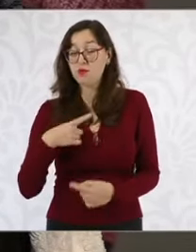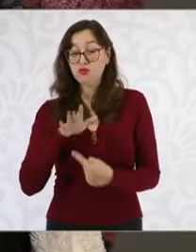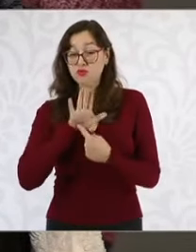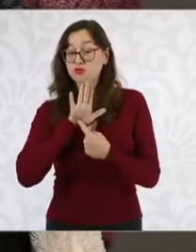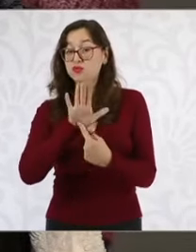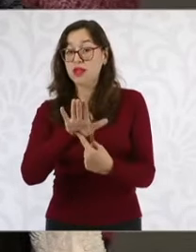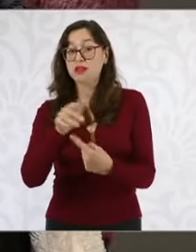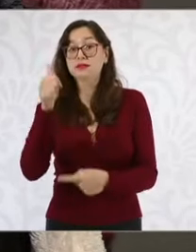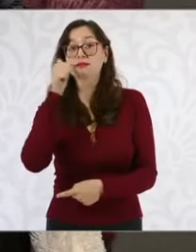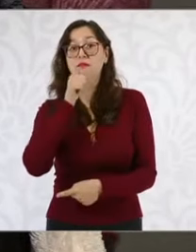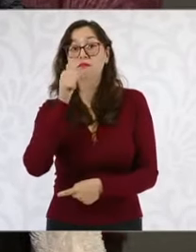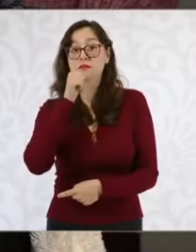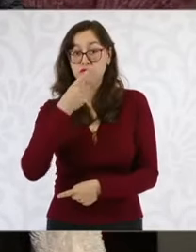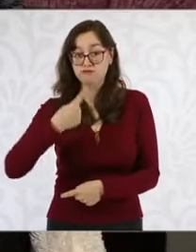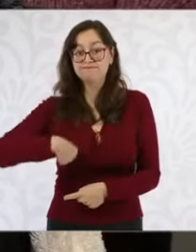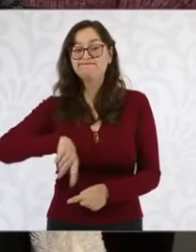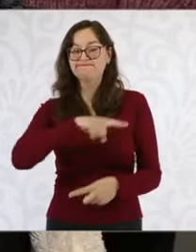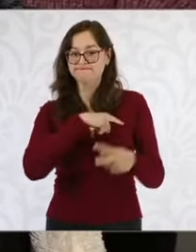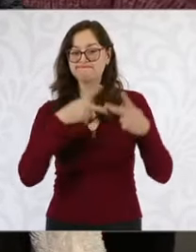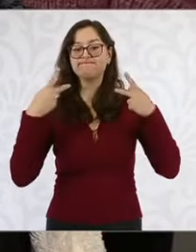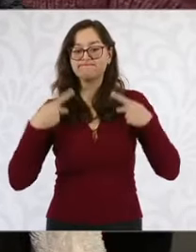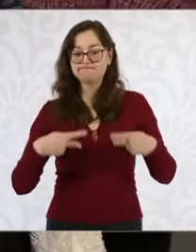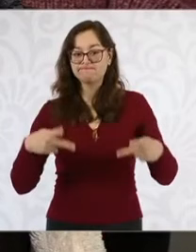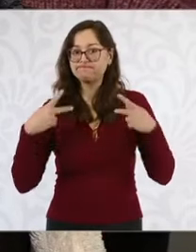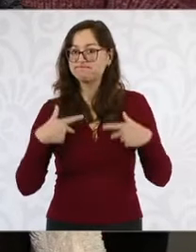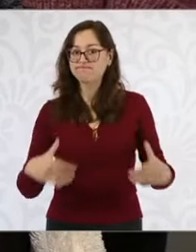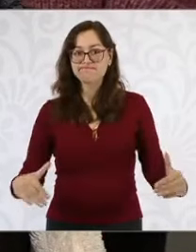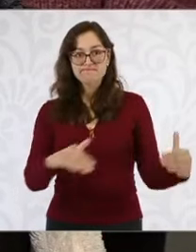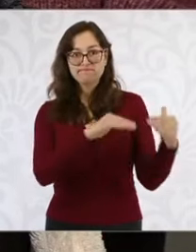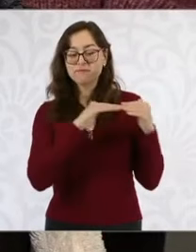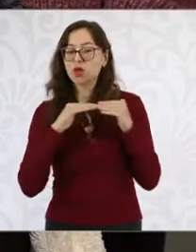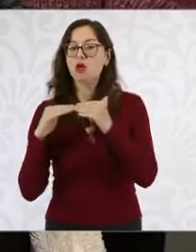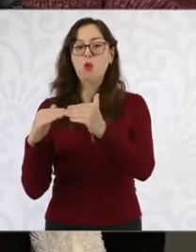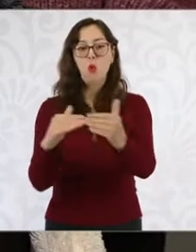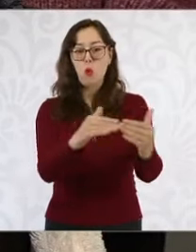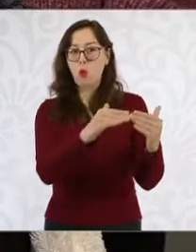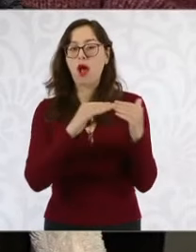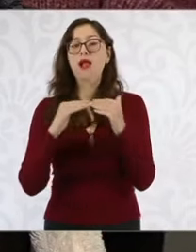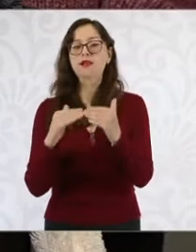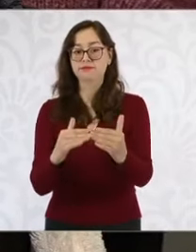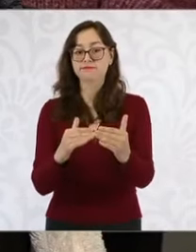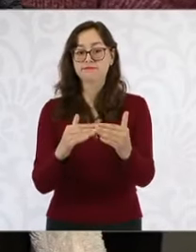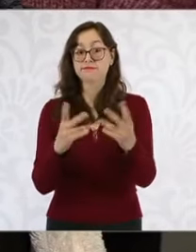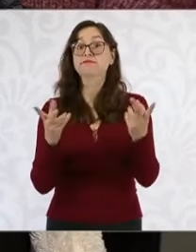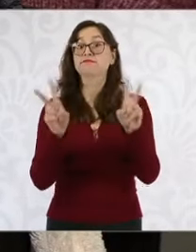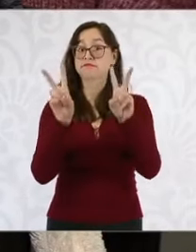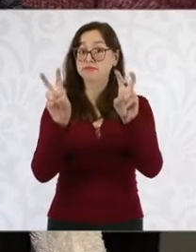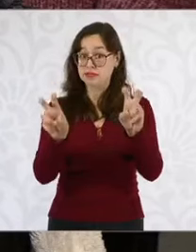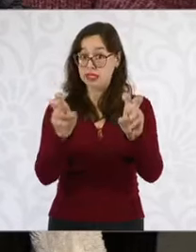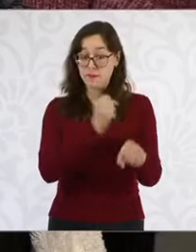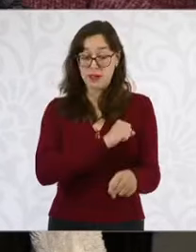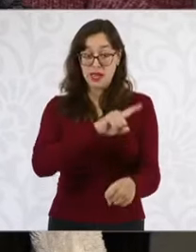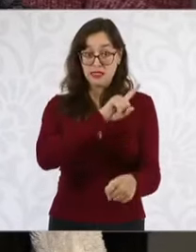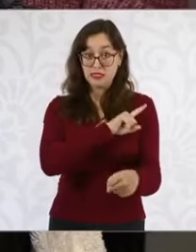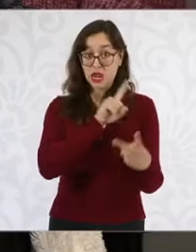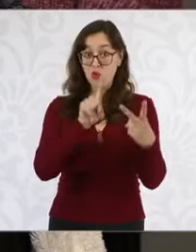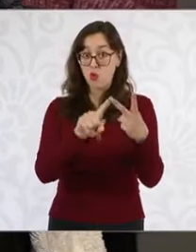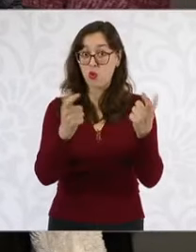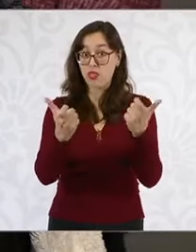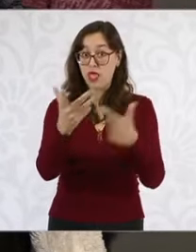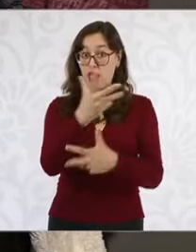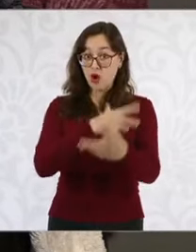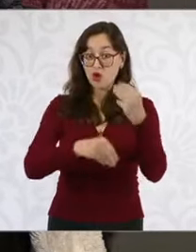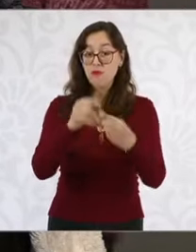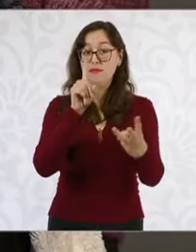Somos personas. Ni más ni menos. Tenemos que ver con temas de salud, de economía, de